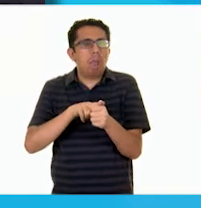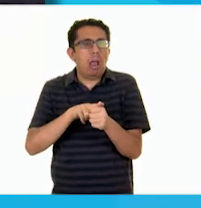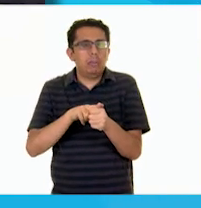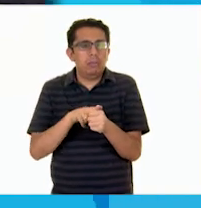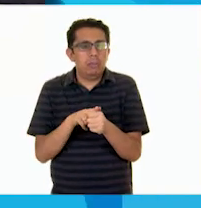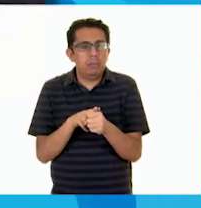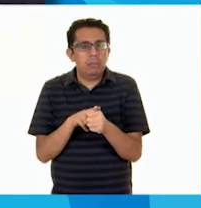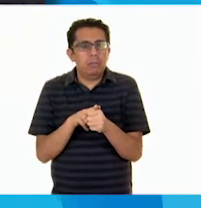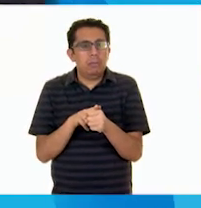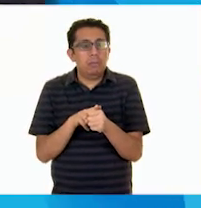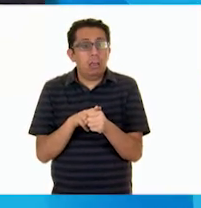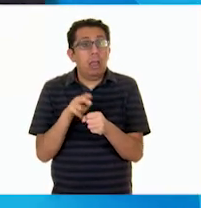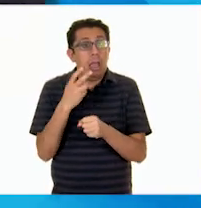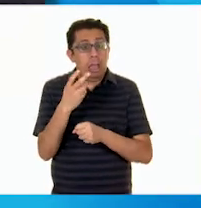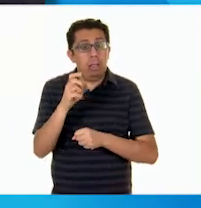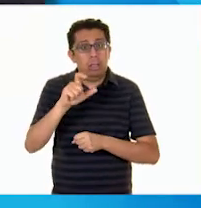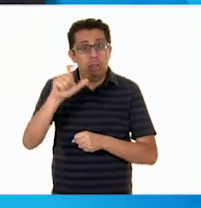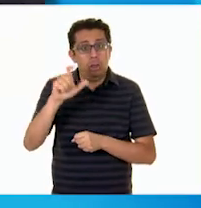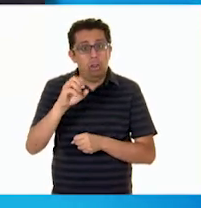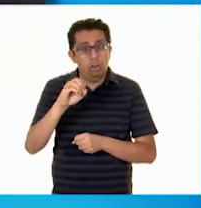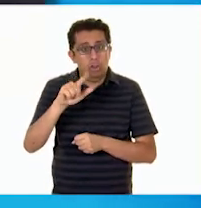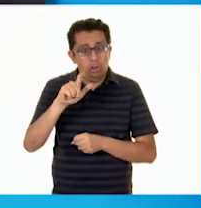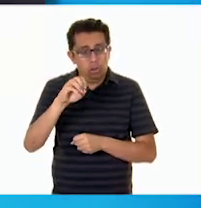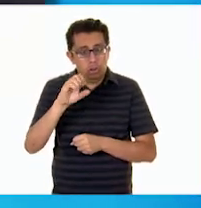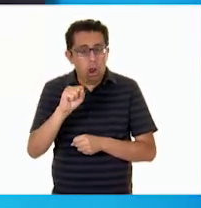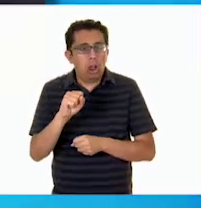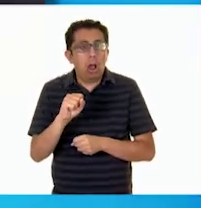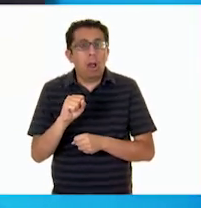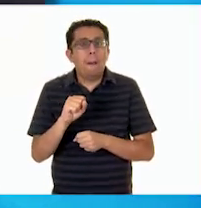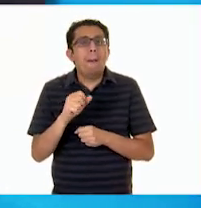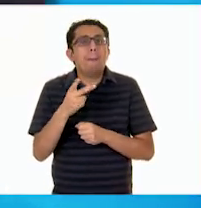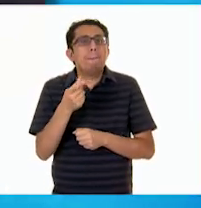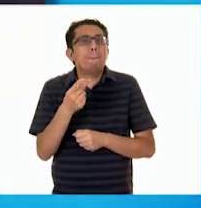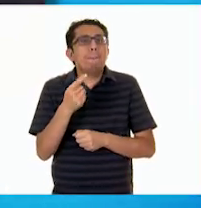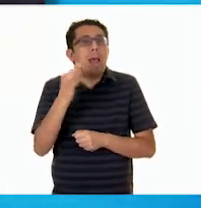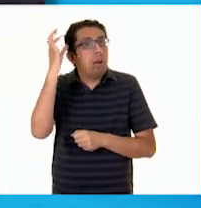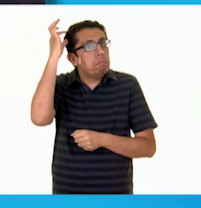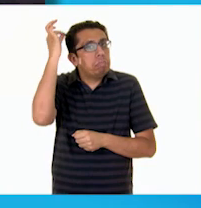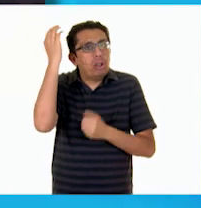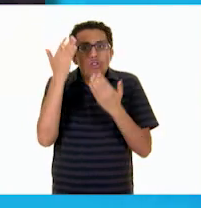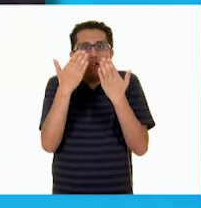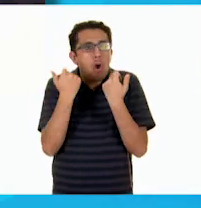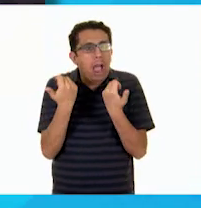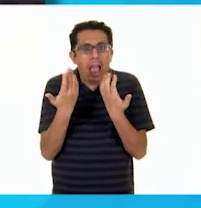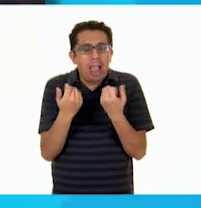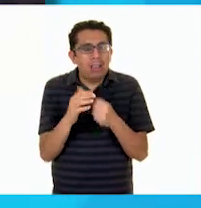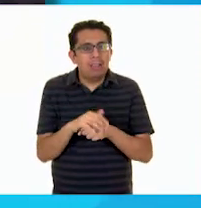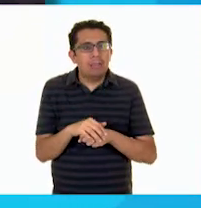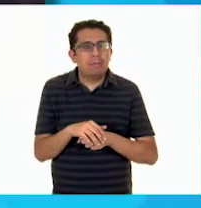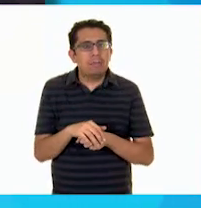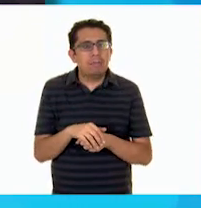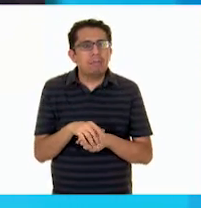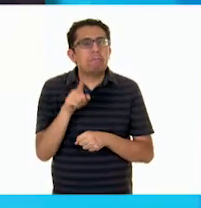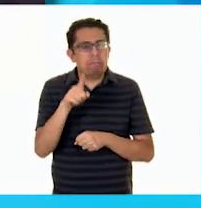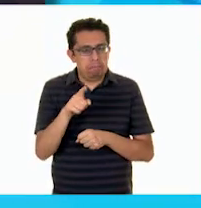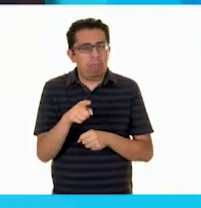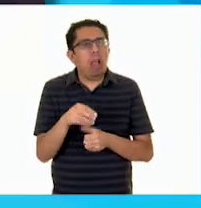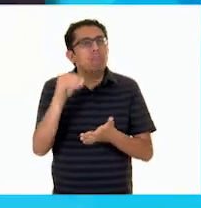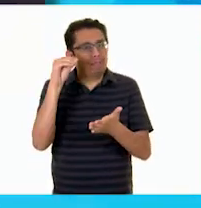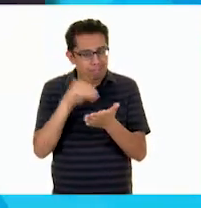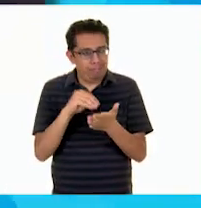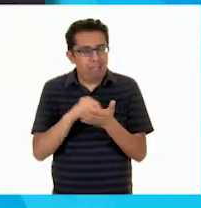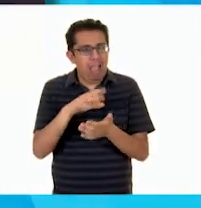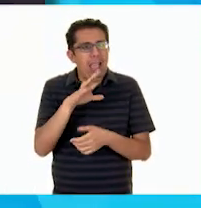raza. Los Xoloscuincles o perros pelones, que aún existen, seguro los has visto por ahí.